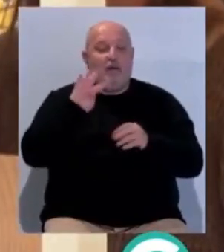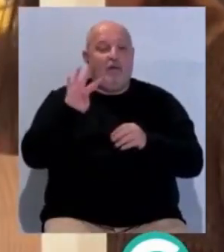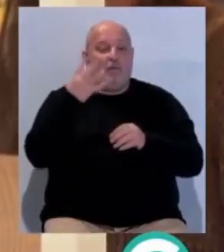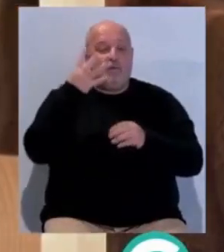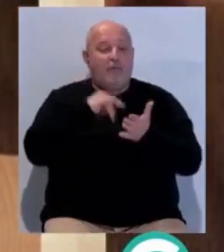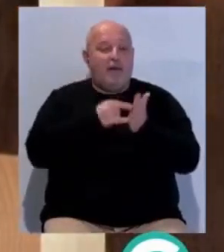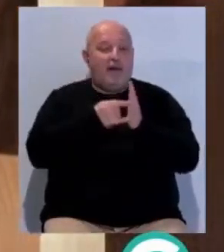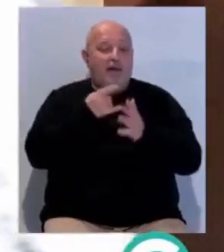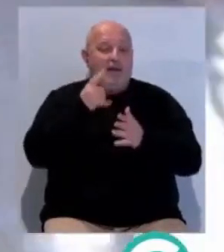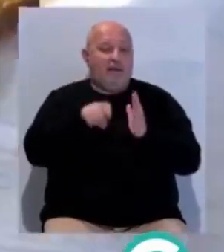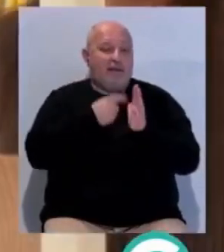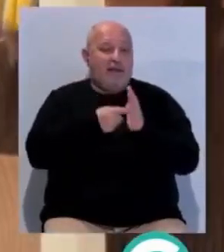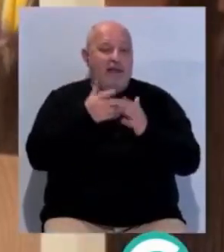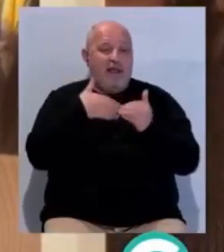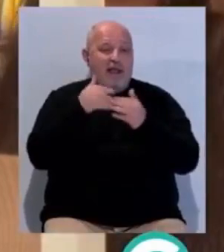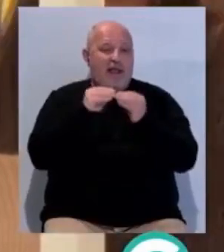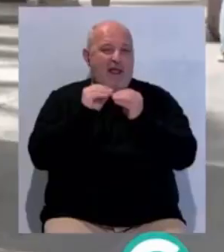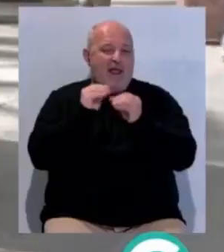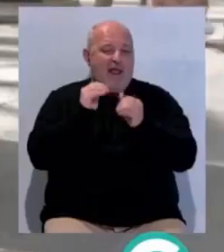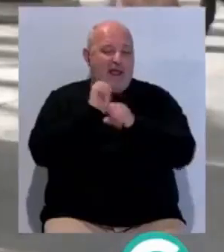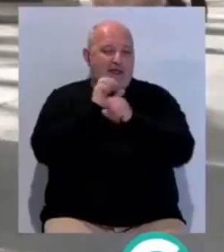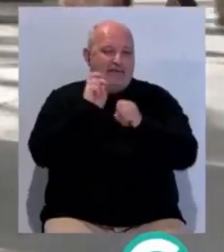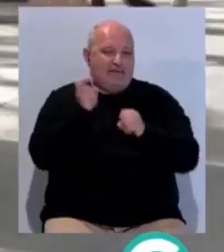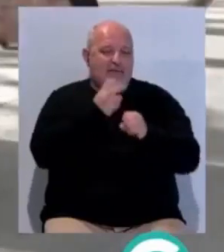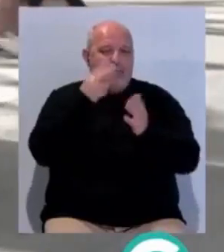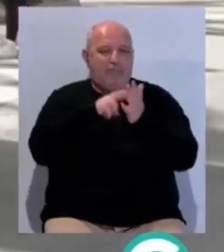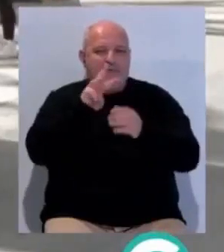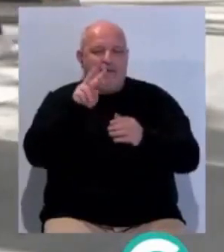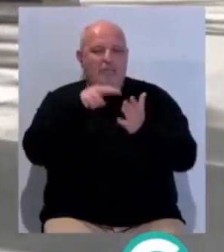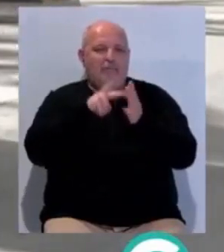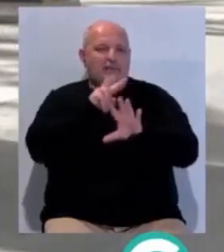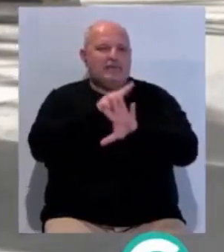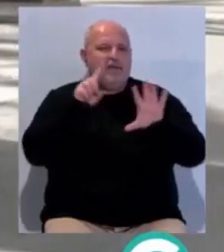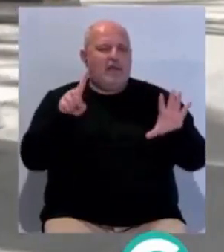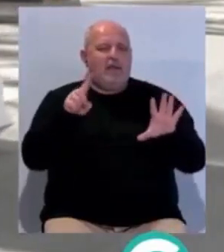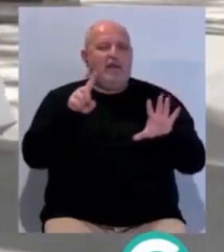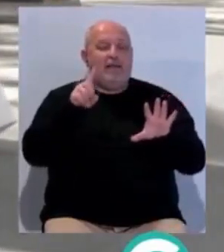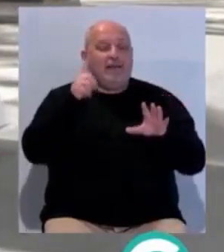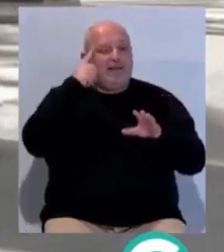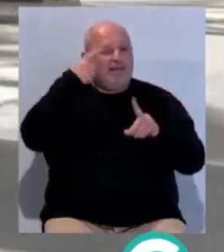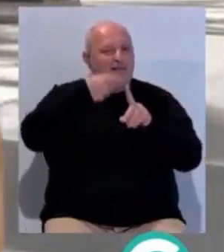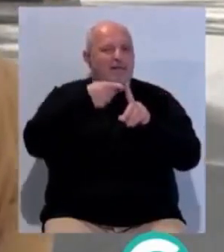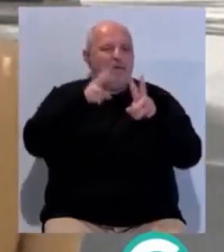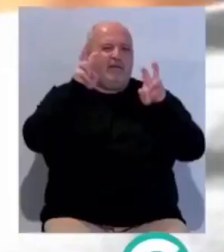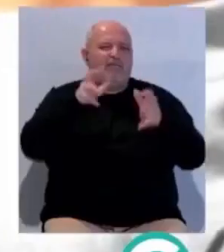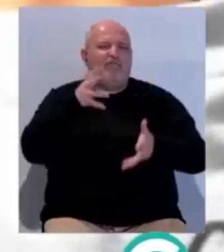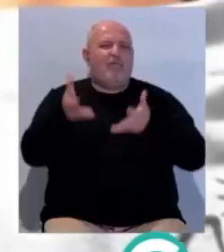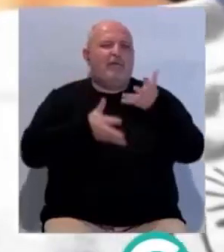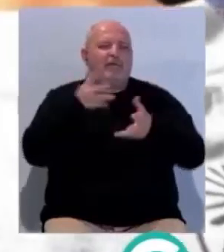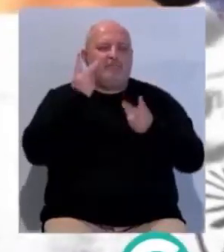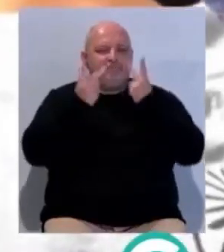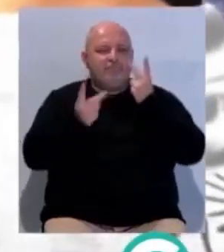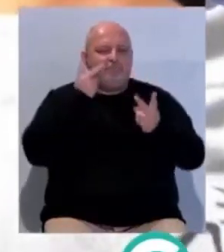integral para el fomento de la artesanía de Andalucía 2023-2026 contempla como línea estratégica el fomento de la